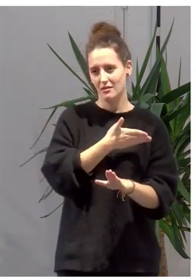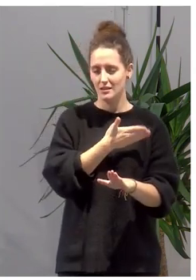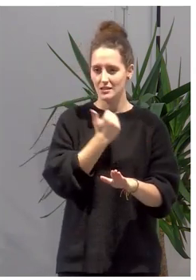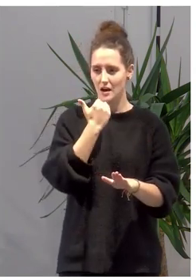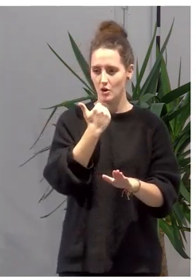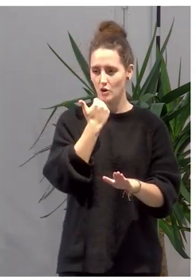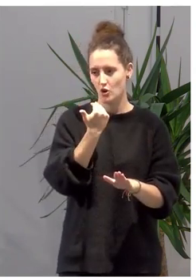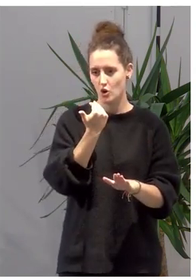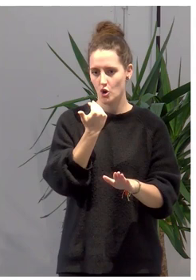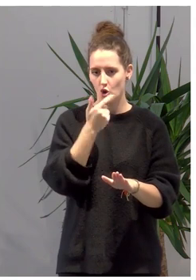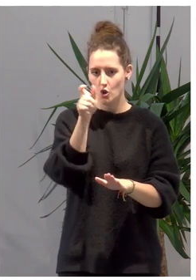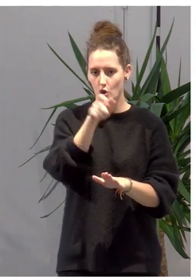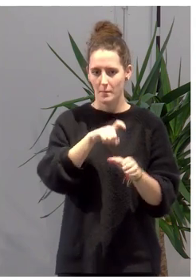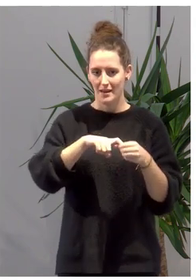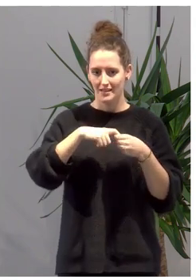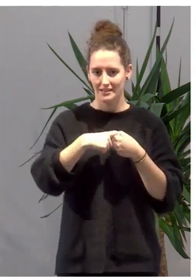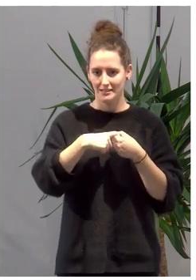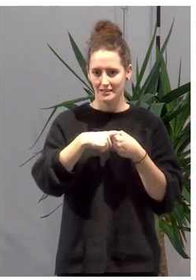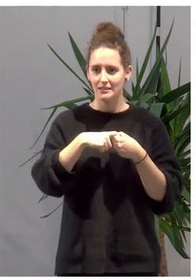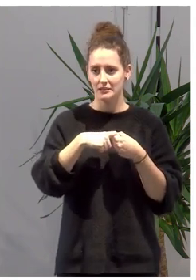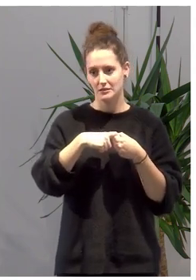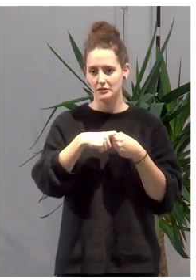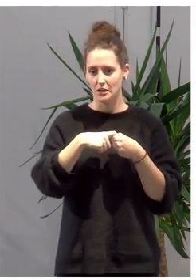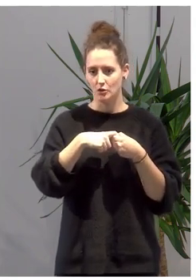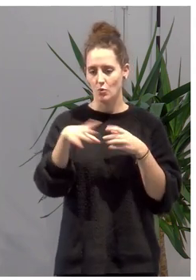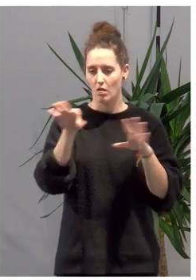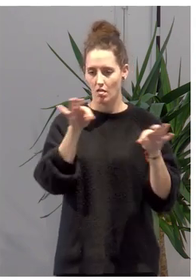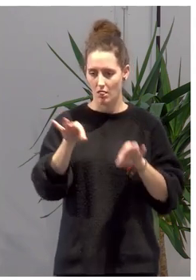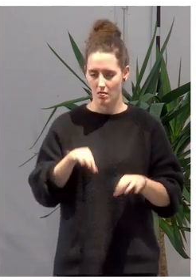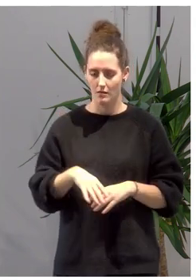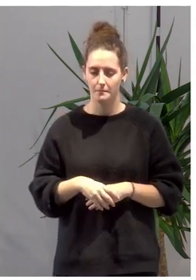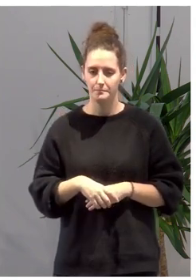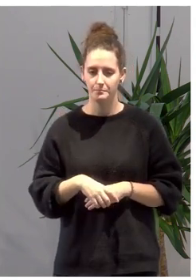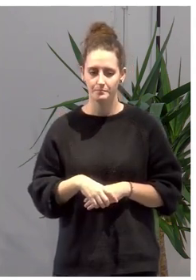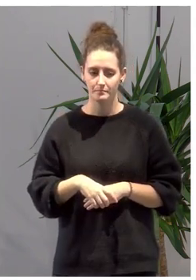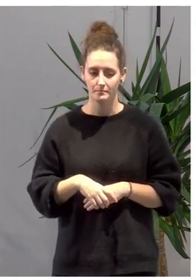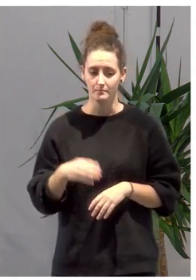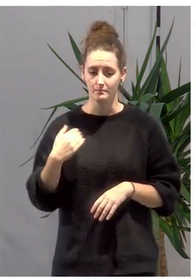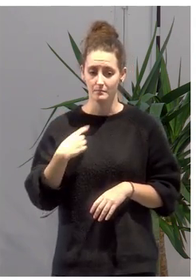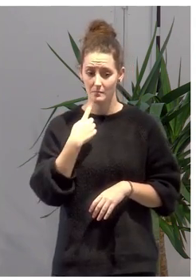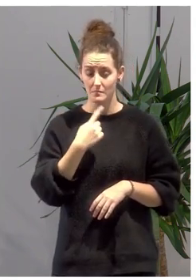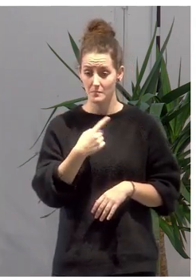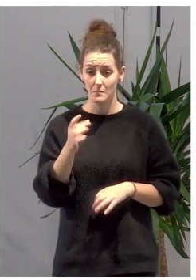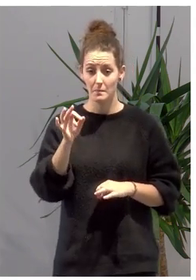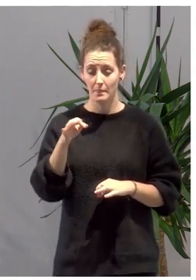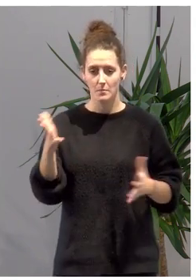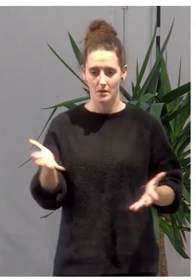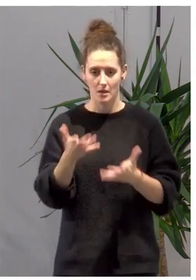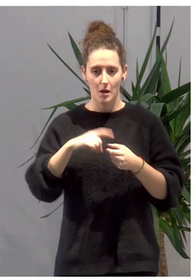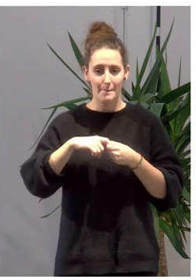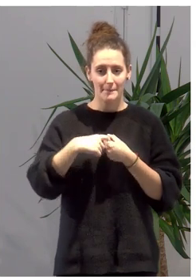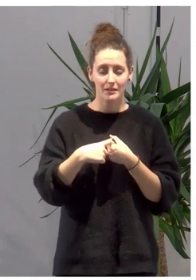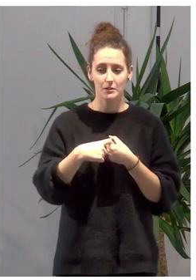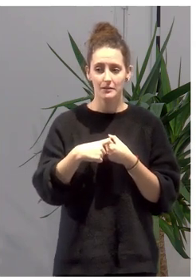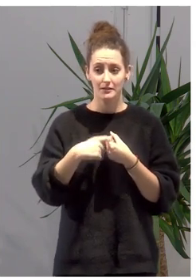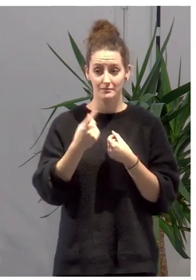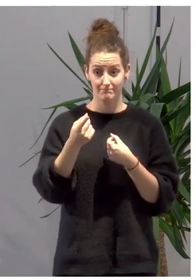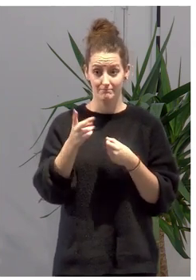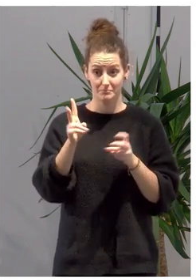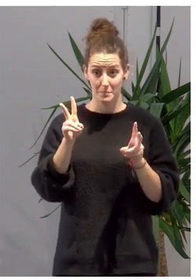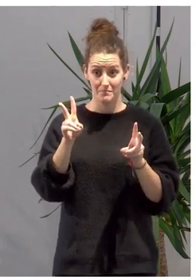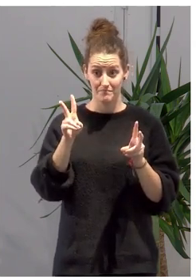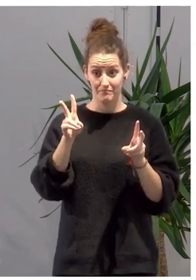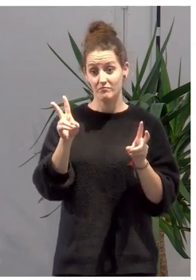los asistentes al curso establecidos. Dicho todo esto, animaros a participar, a que difundáis el